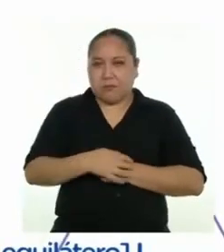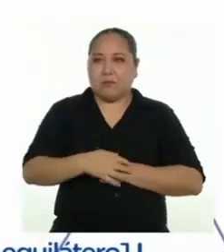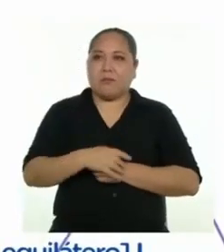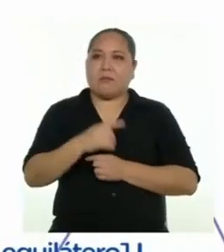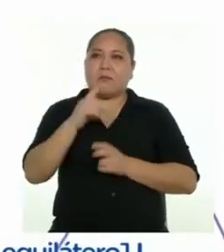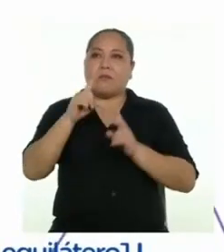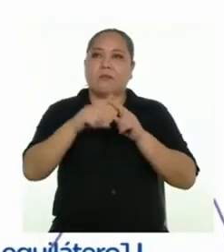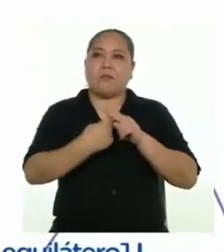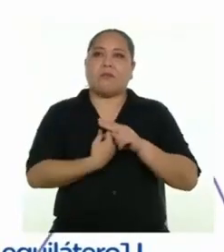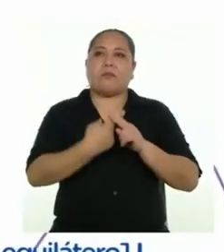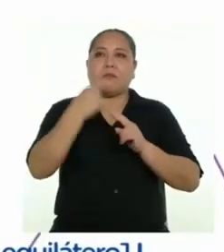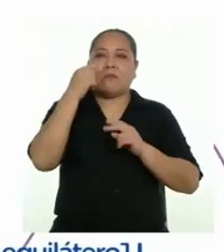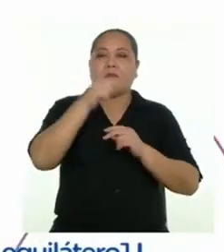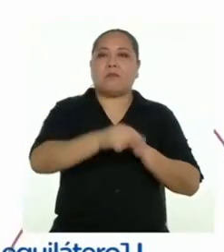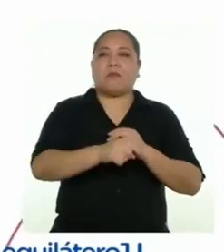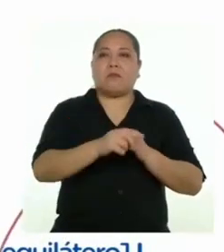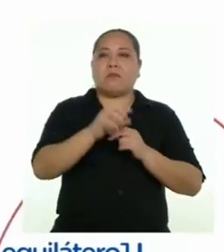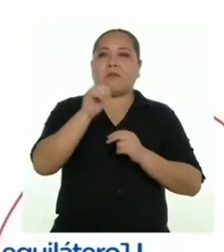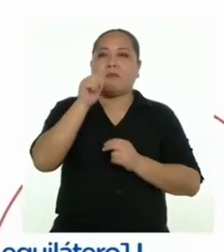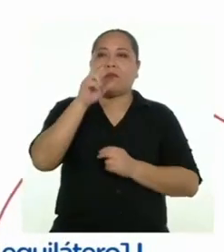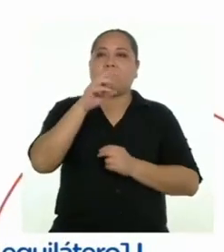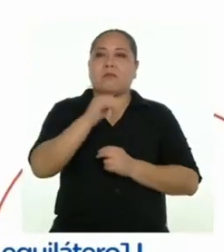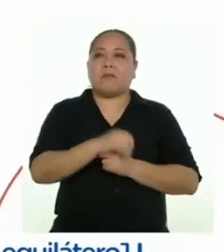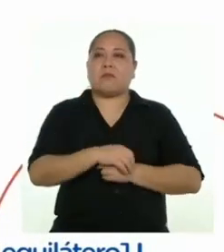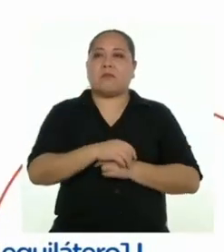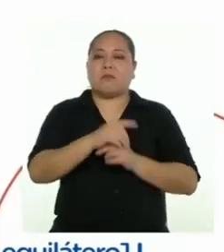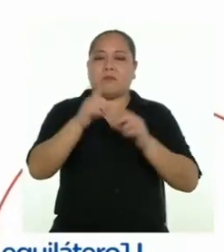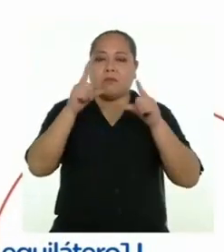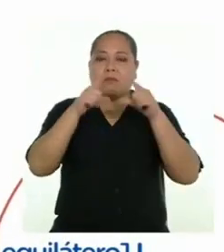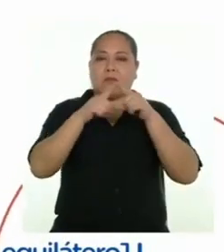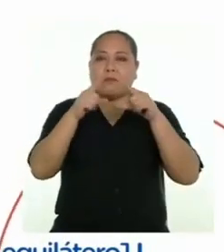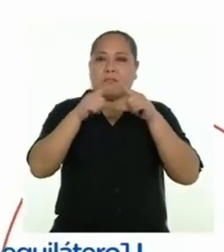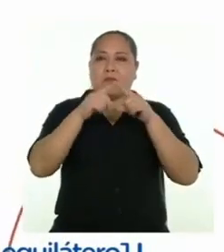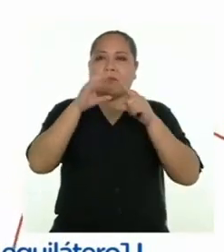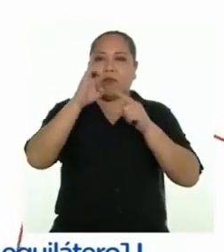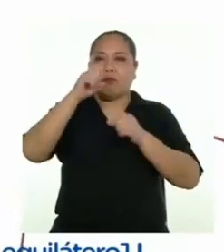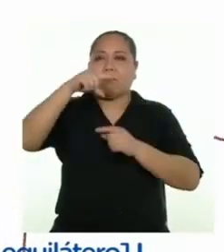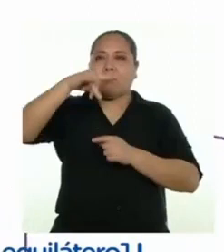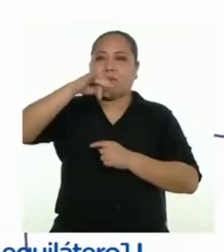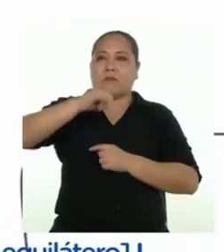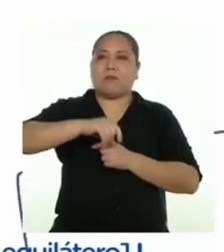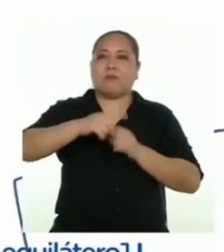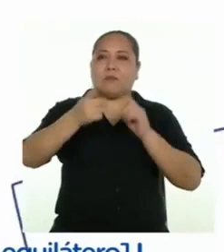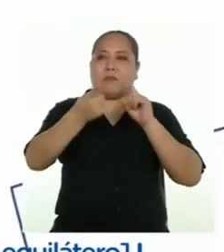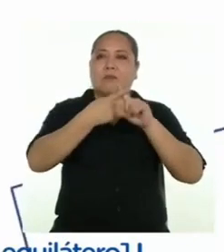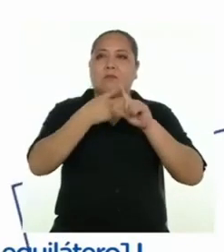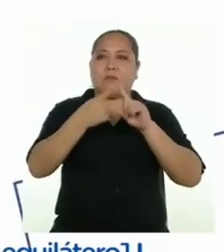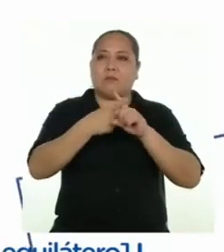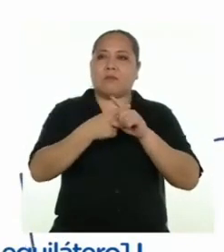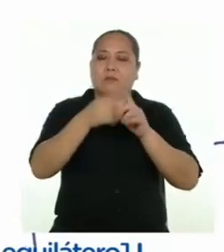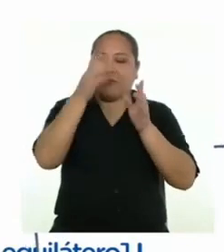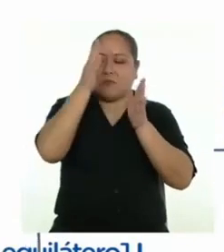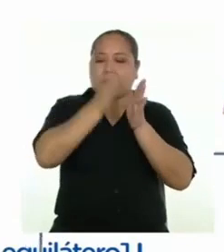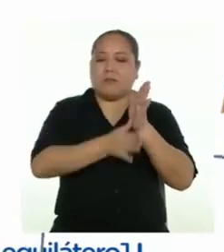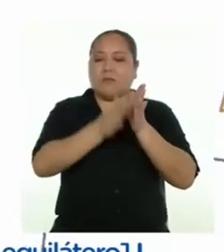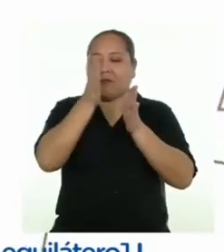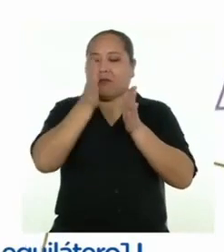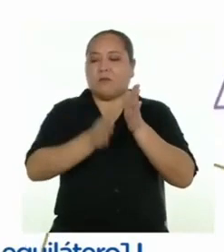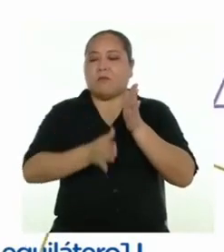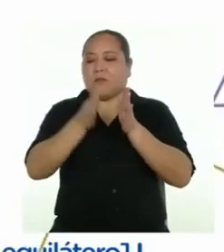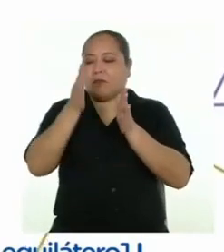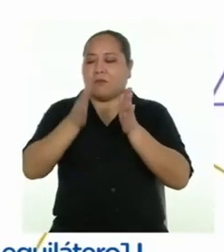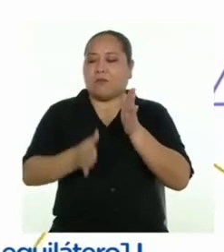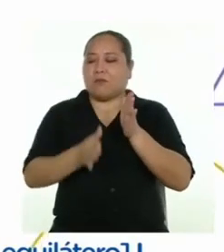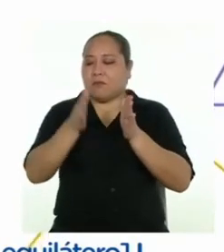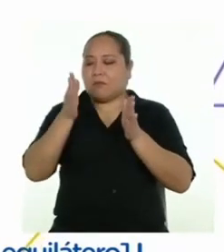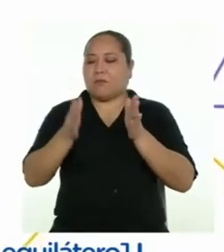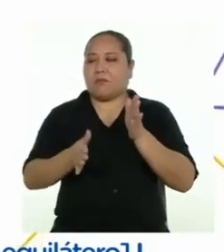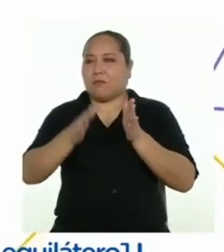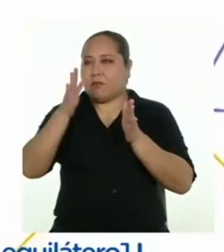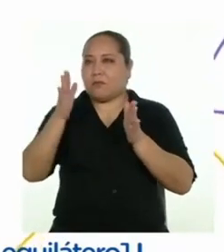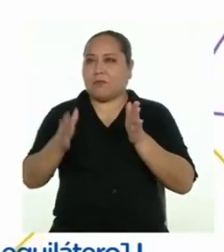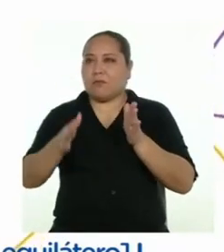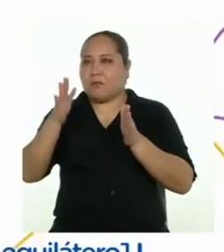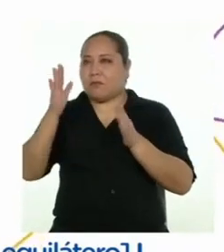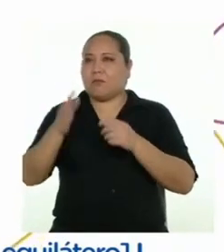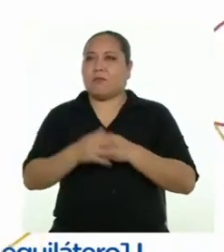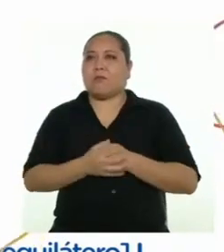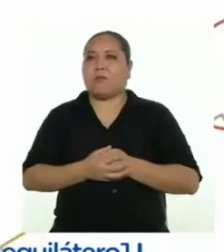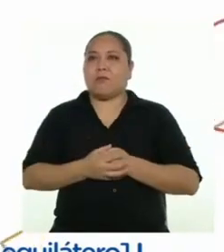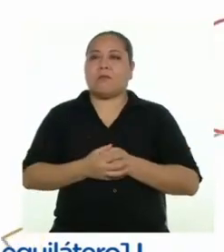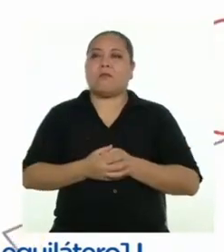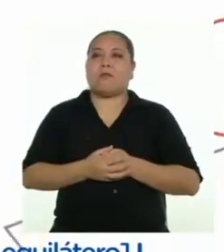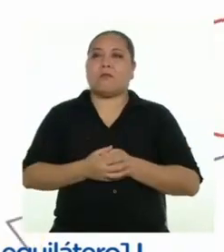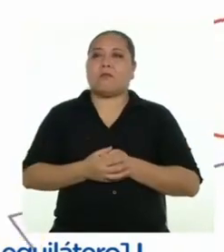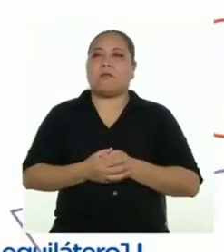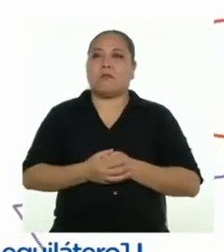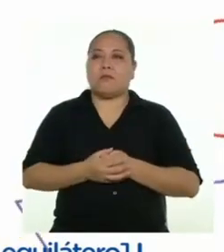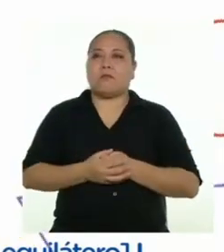del área del triángulo equilátero, la cual multiplicaremos por la longitud que alcanzan las placas triangulares que se fueron colocando una